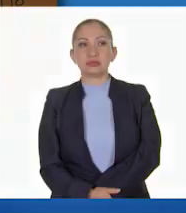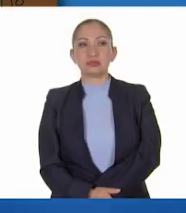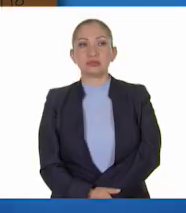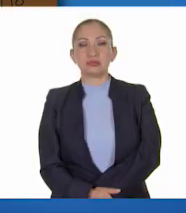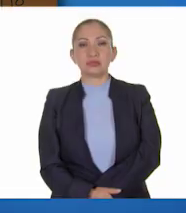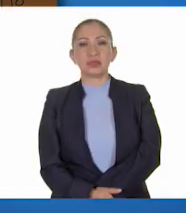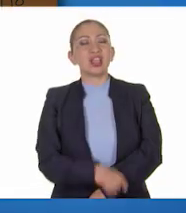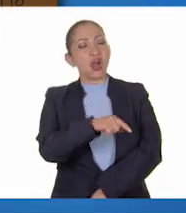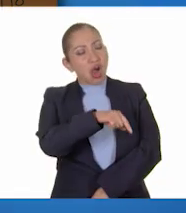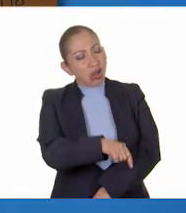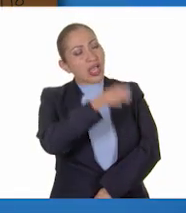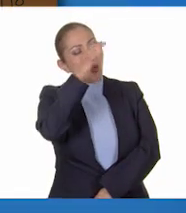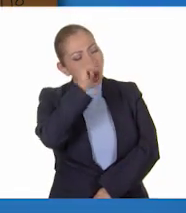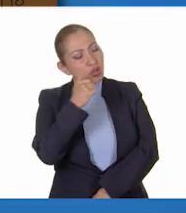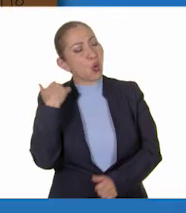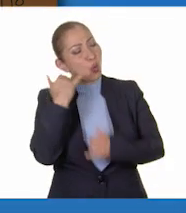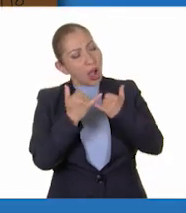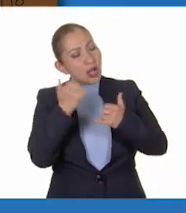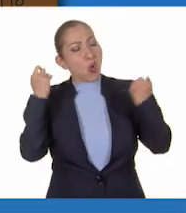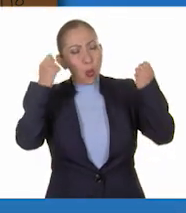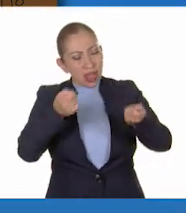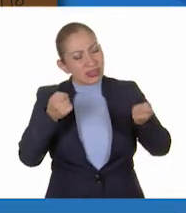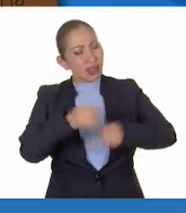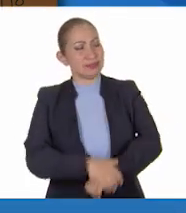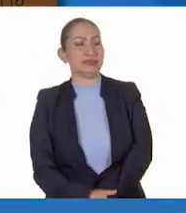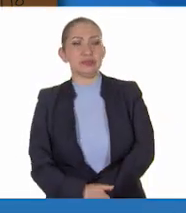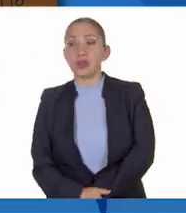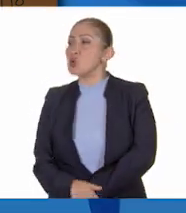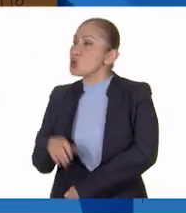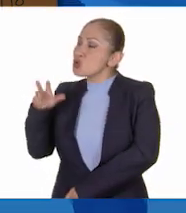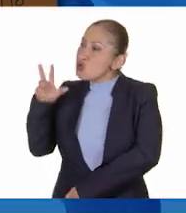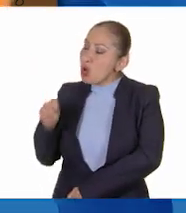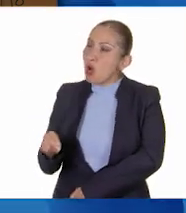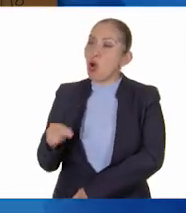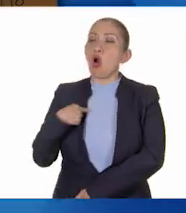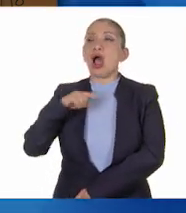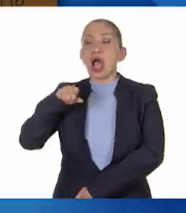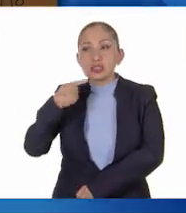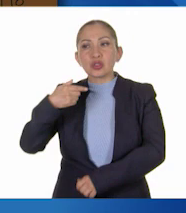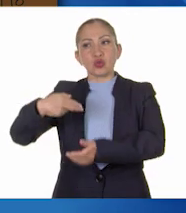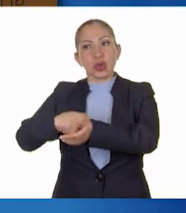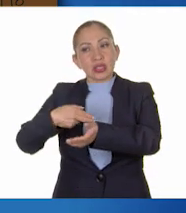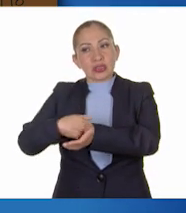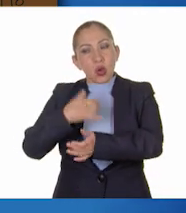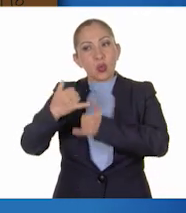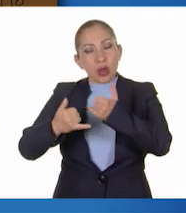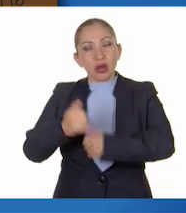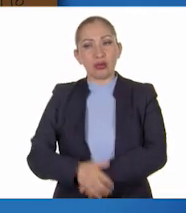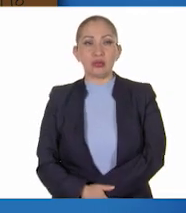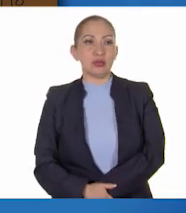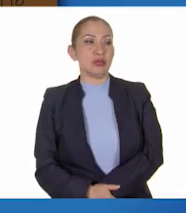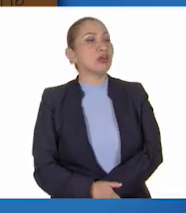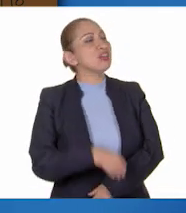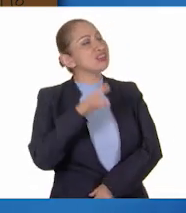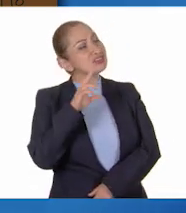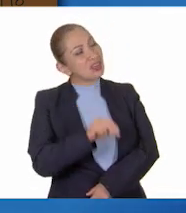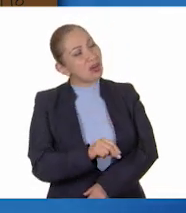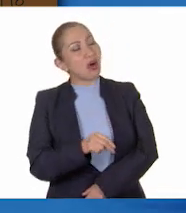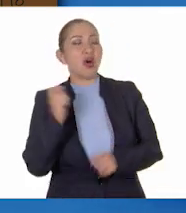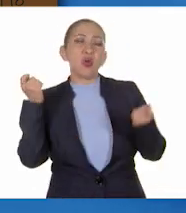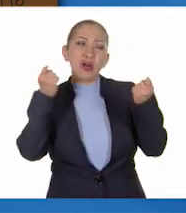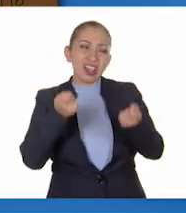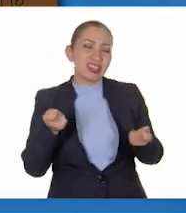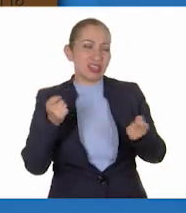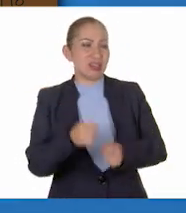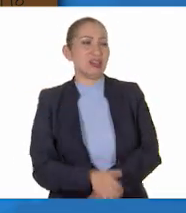¿No quedamos que hoy íbamos a jugar a saltar la cuerda? No, quedamos que a las escondidillas. No, a